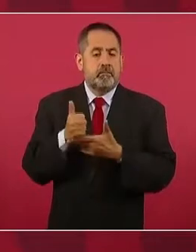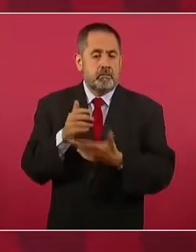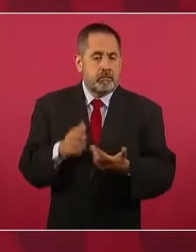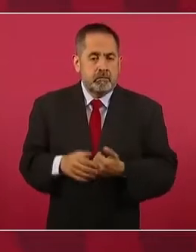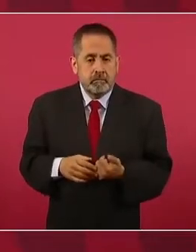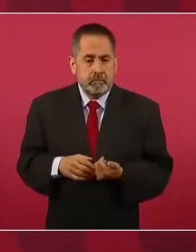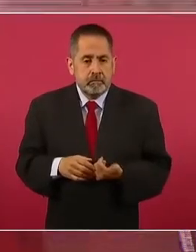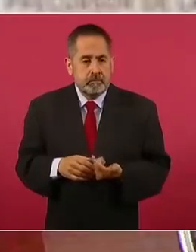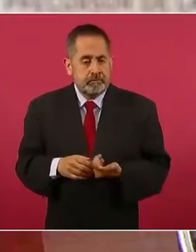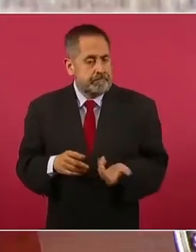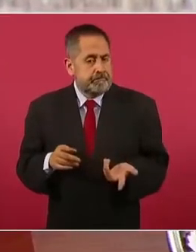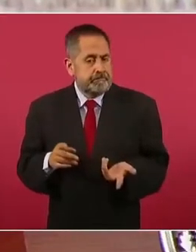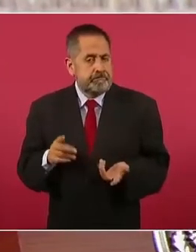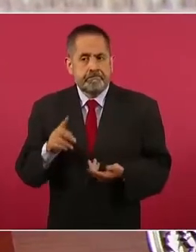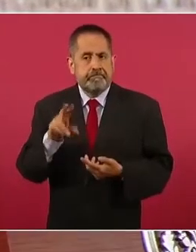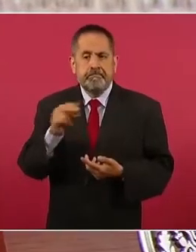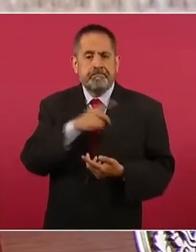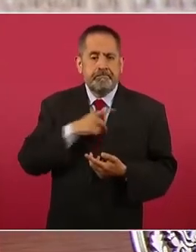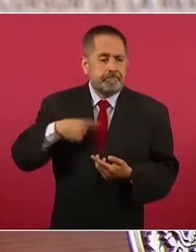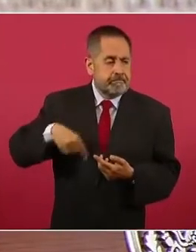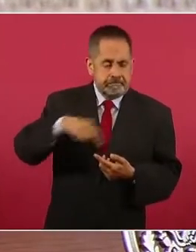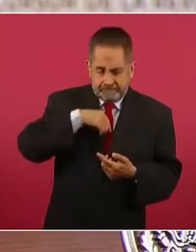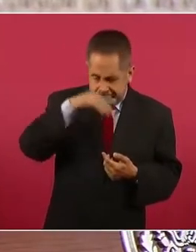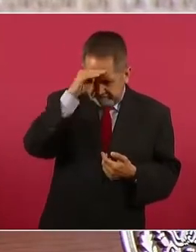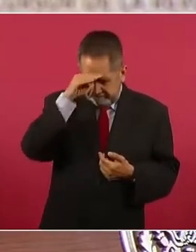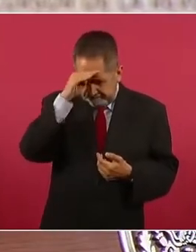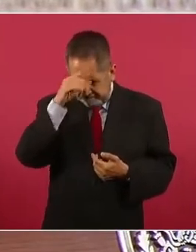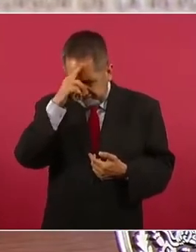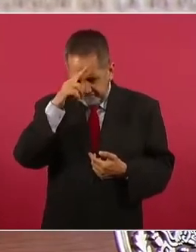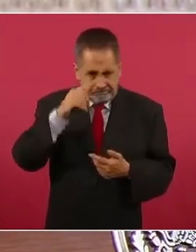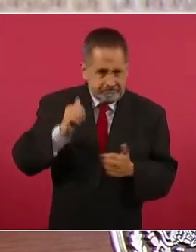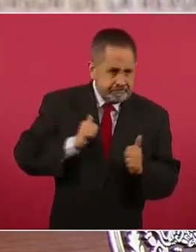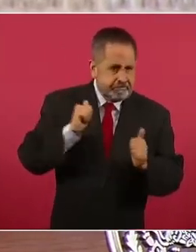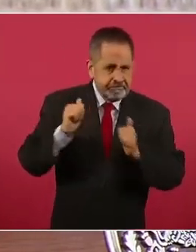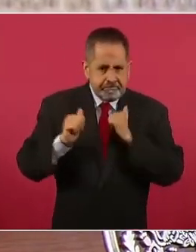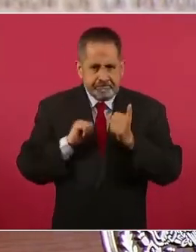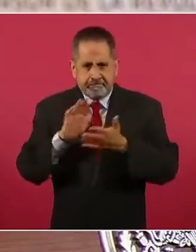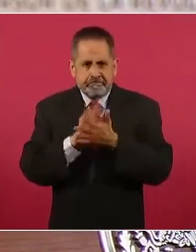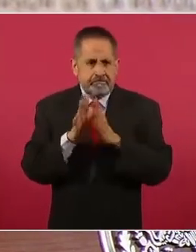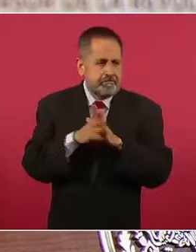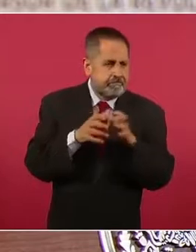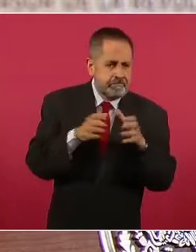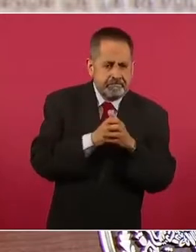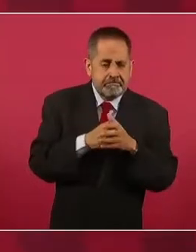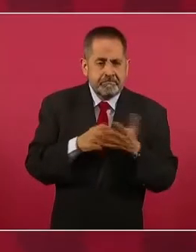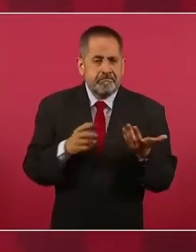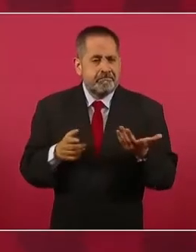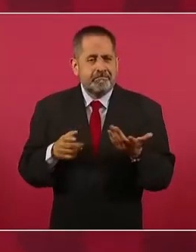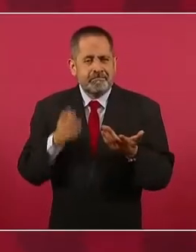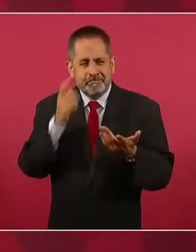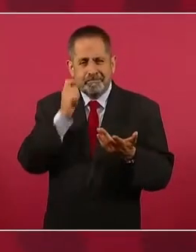que no estén pensando que si están nada más en la red.